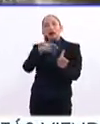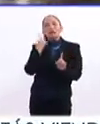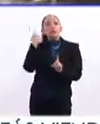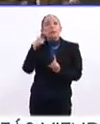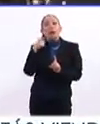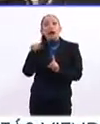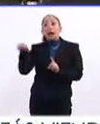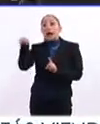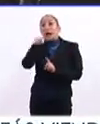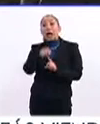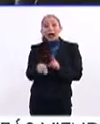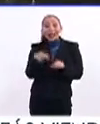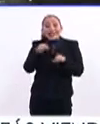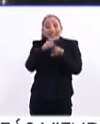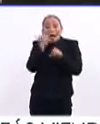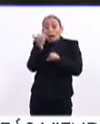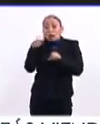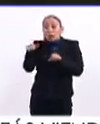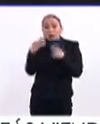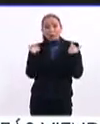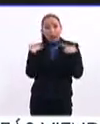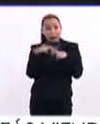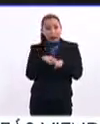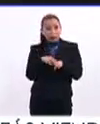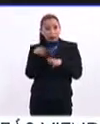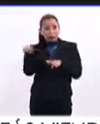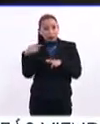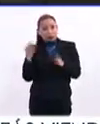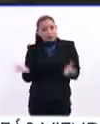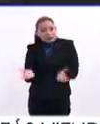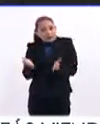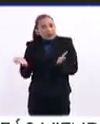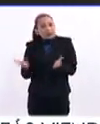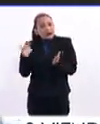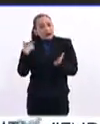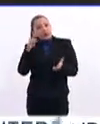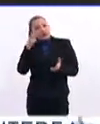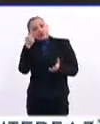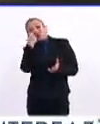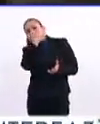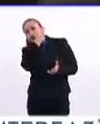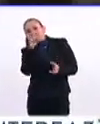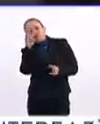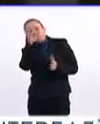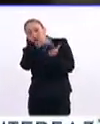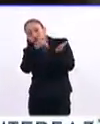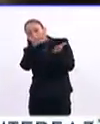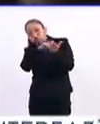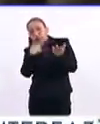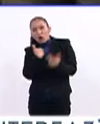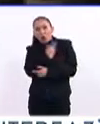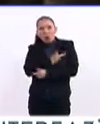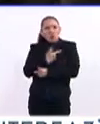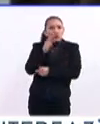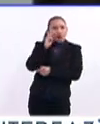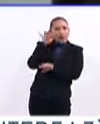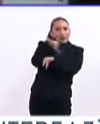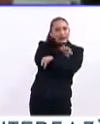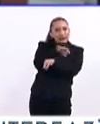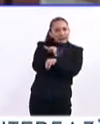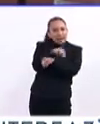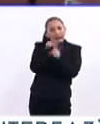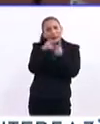de esto es que en los alumnos y en los profesores fomentemos la observación, fomentemos el gusto por el